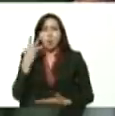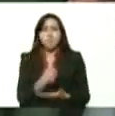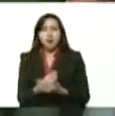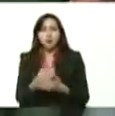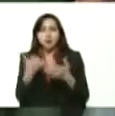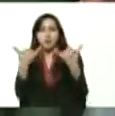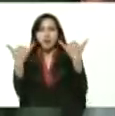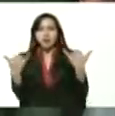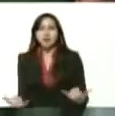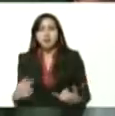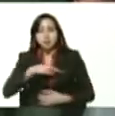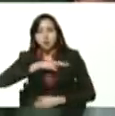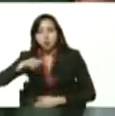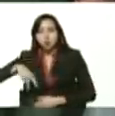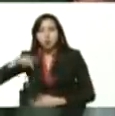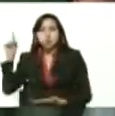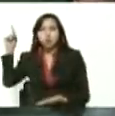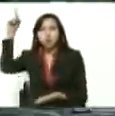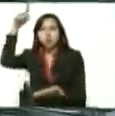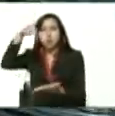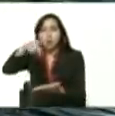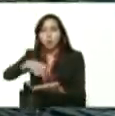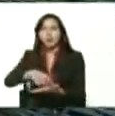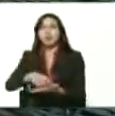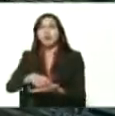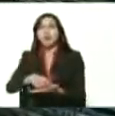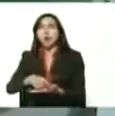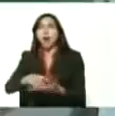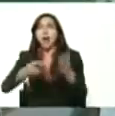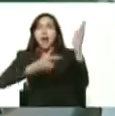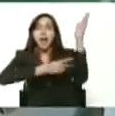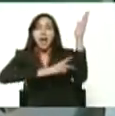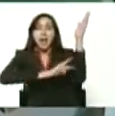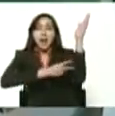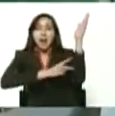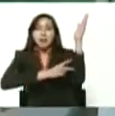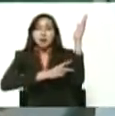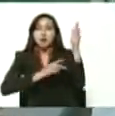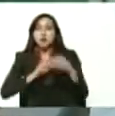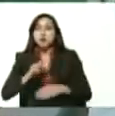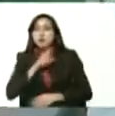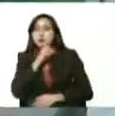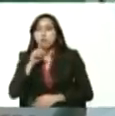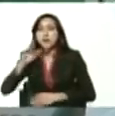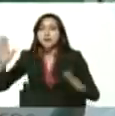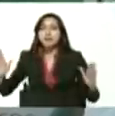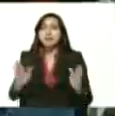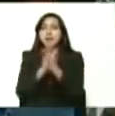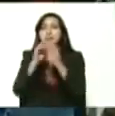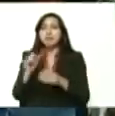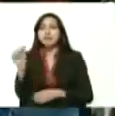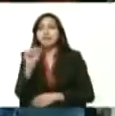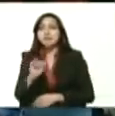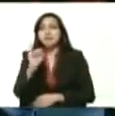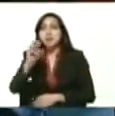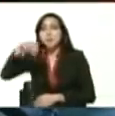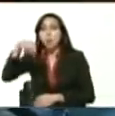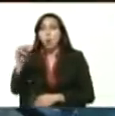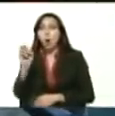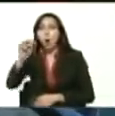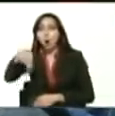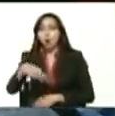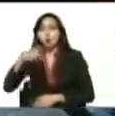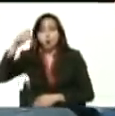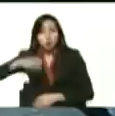nos encontramos aquí en la parroquia San Simón y como usted lo ha dicho hoy